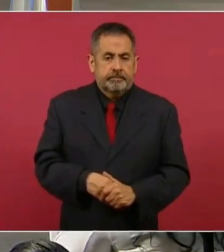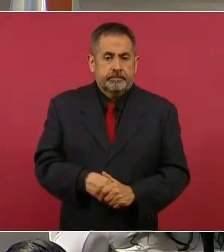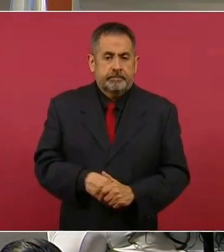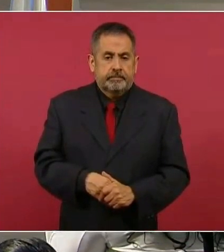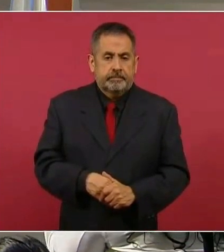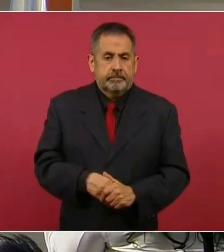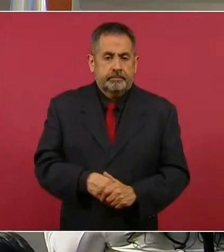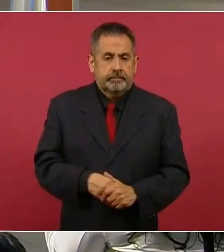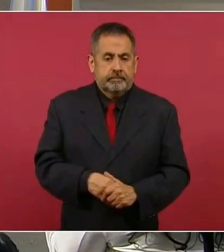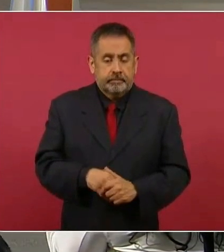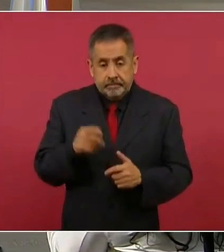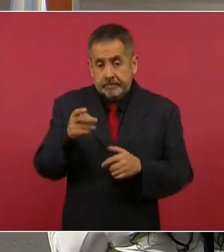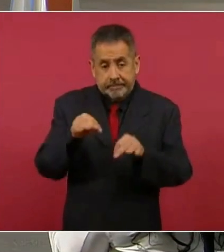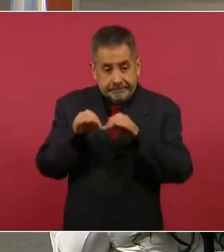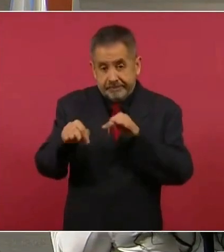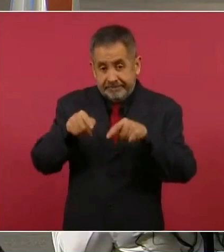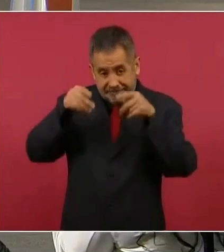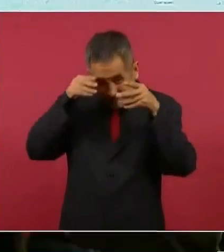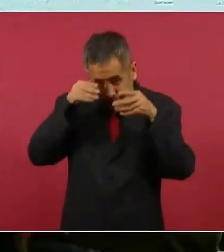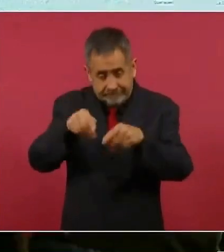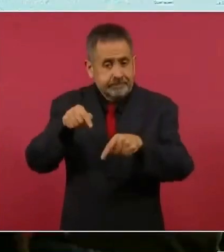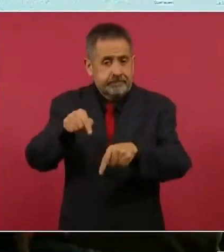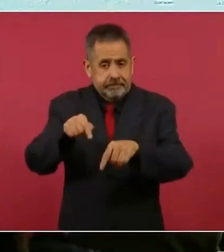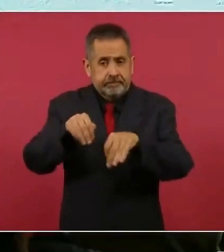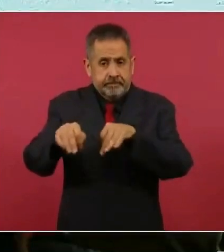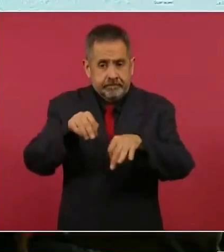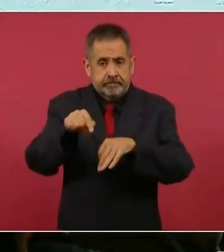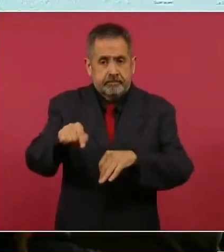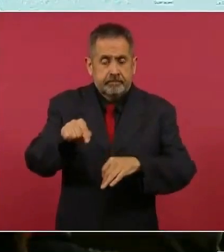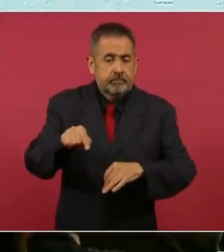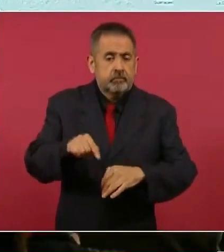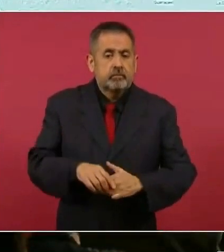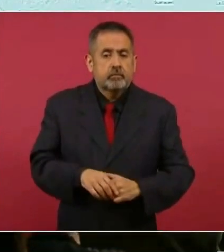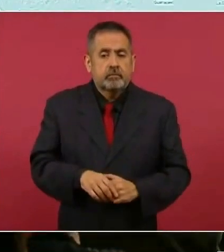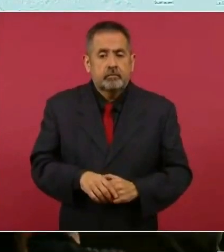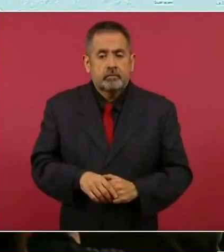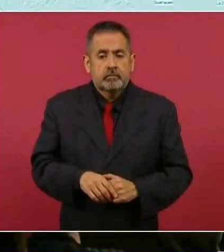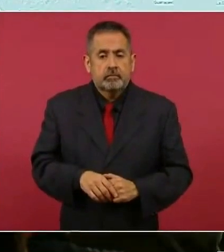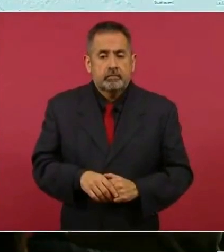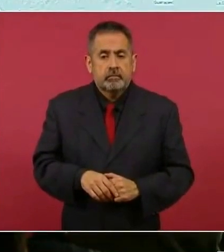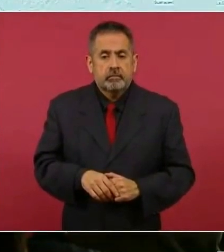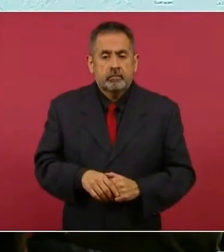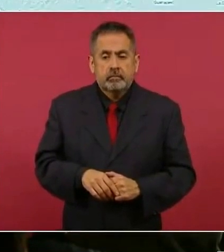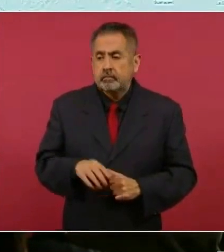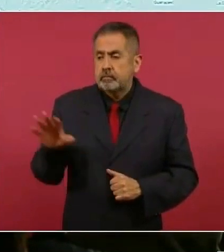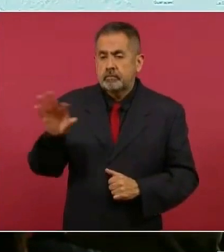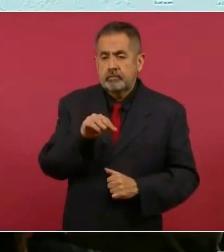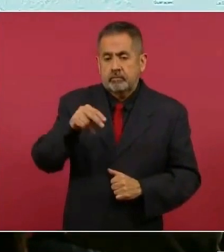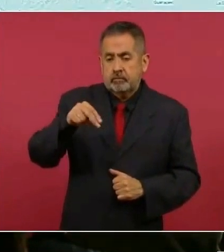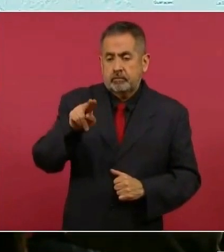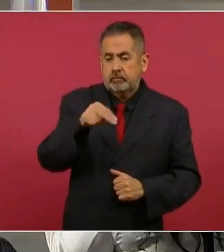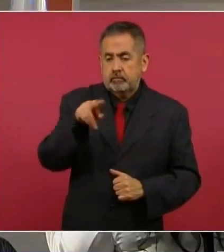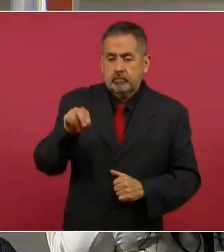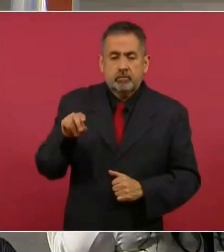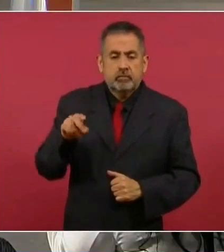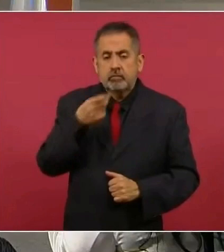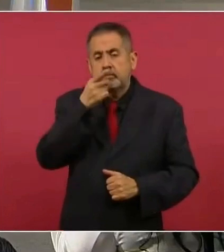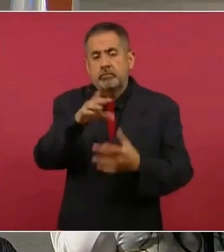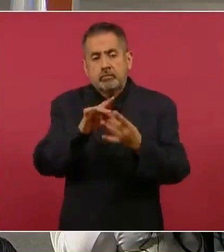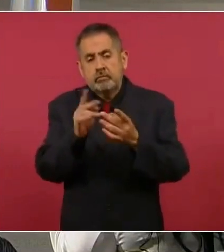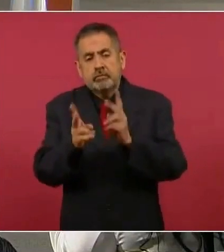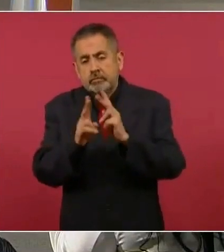Aquí estamos trabajando. Ajá. Que te diga, Nuño, qué estamos haciendo.